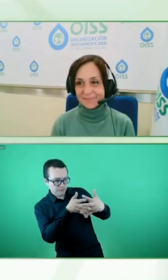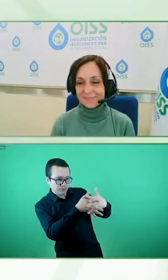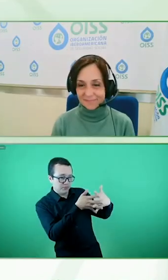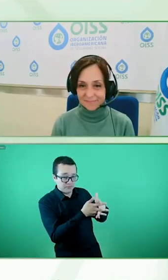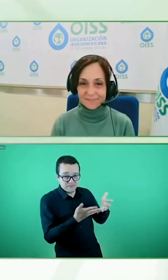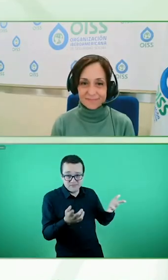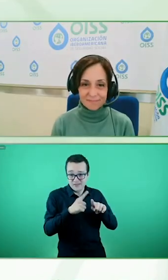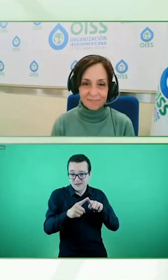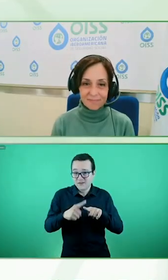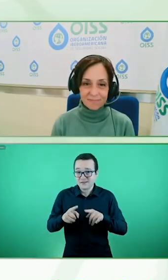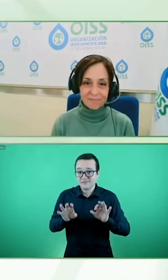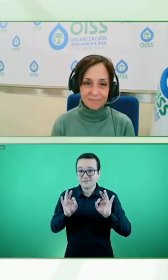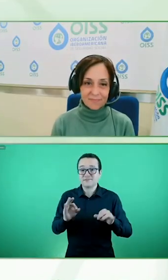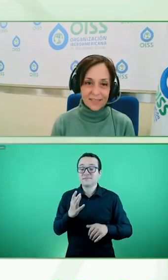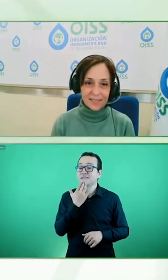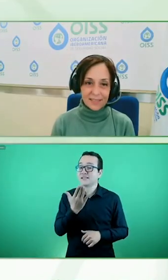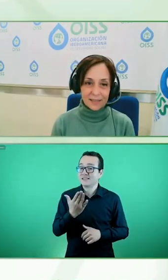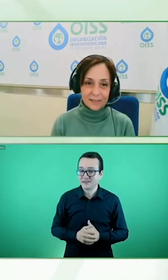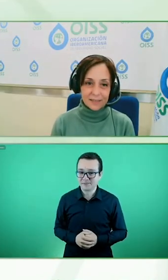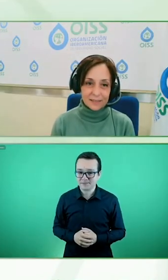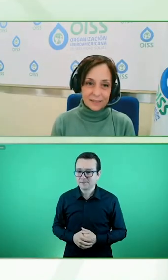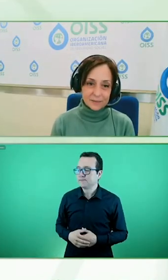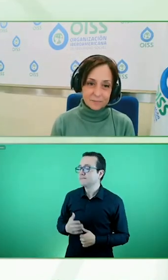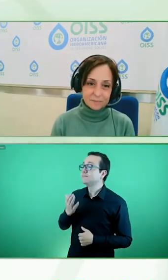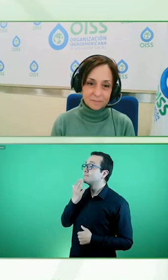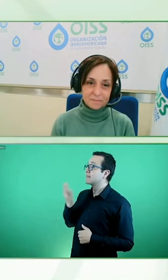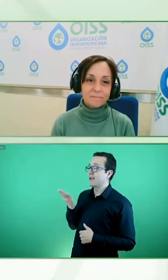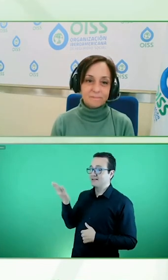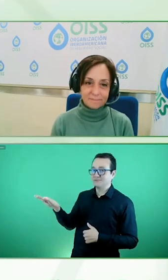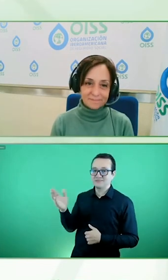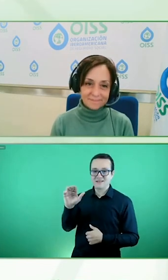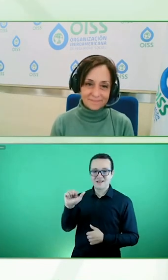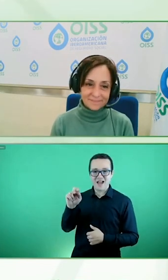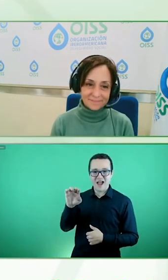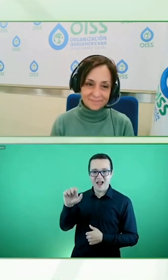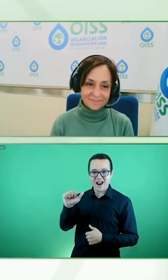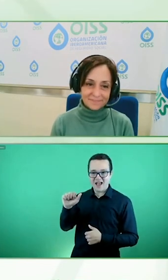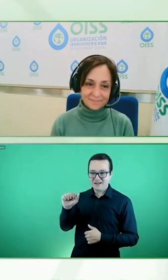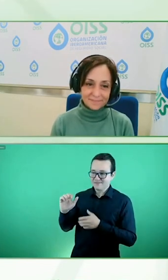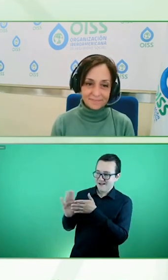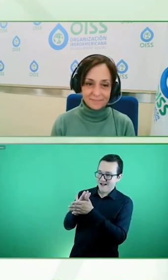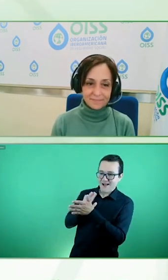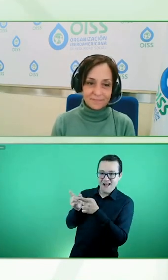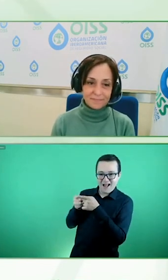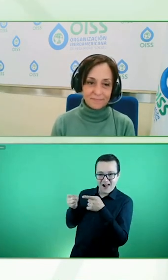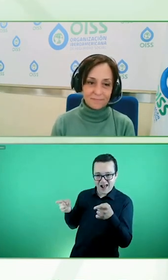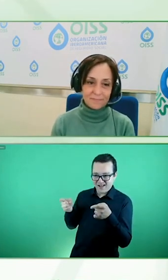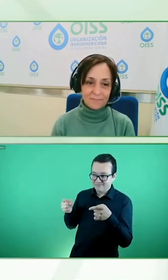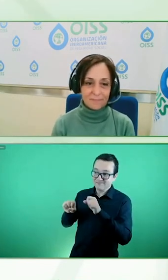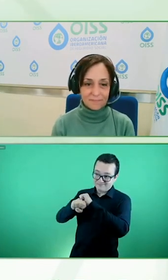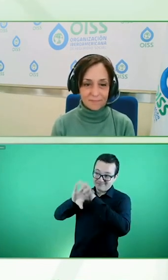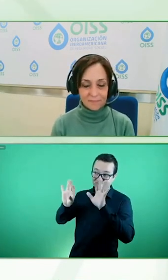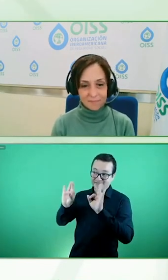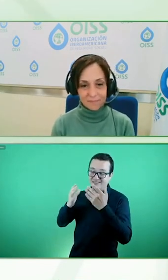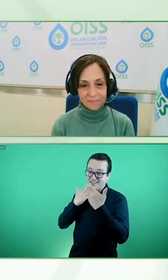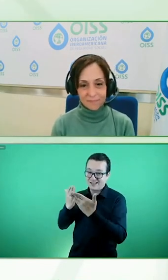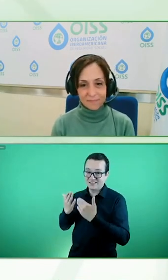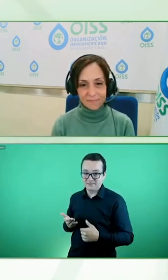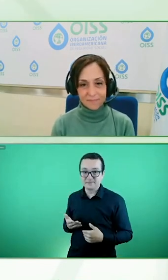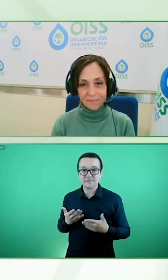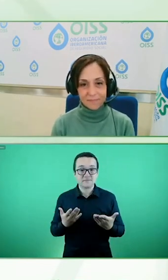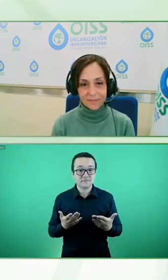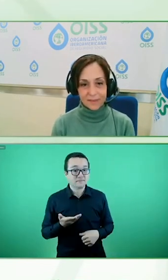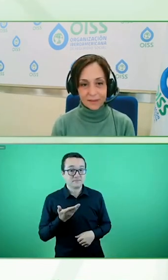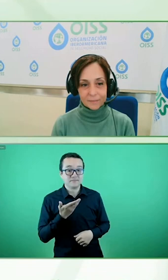a ti, Ana, y buenísima la aclaración. Sí, se agradece. Ahora voy a ir a mi izquierda con César. César